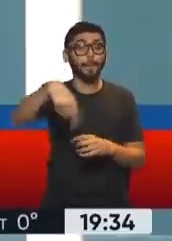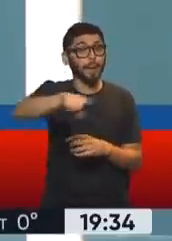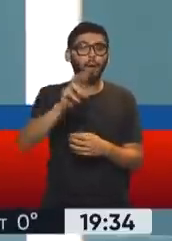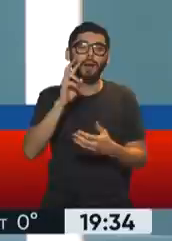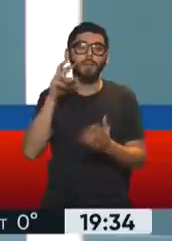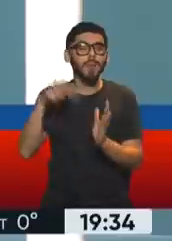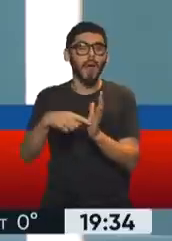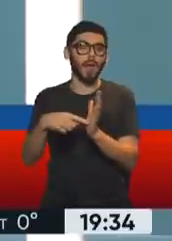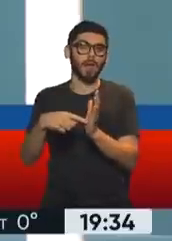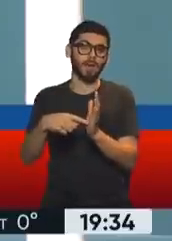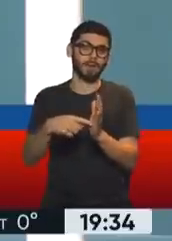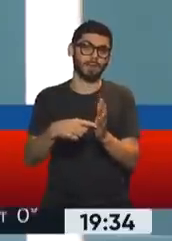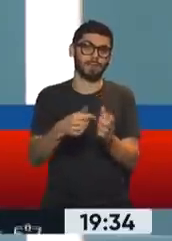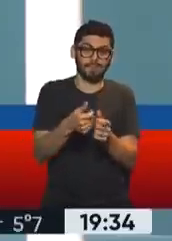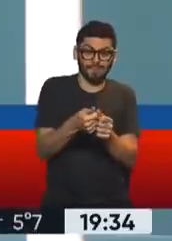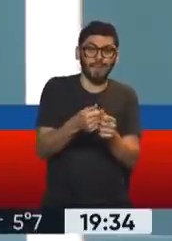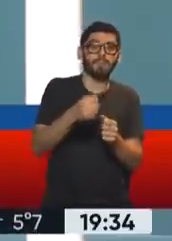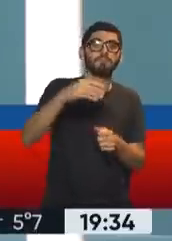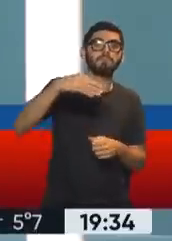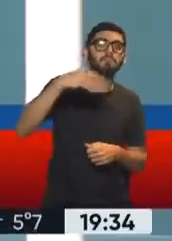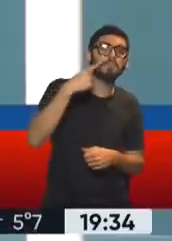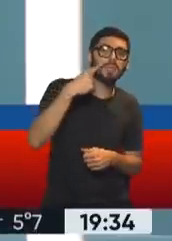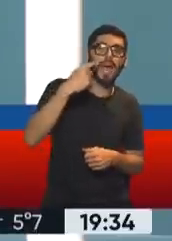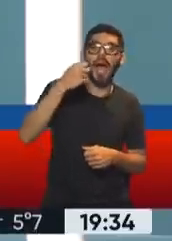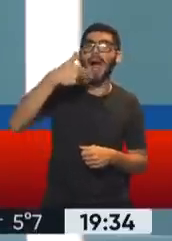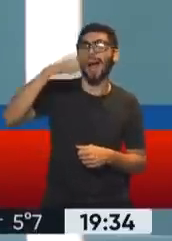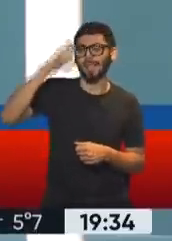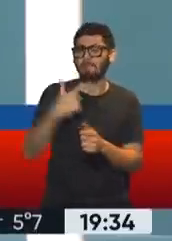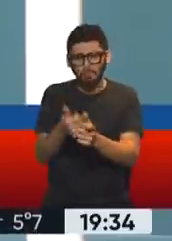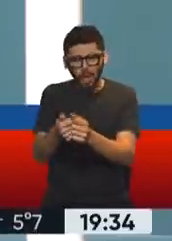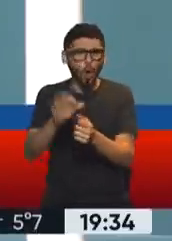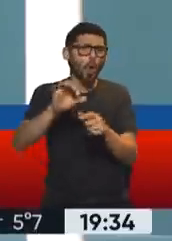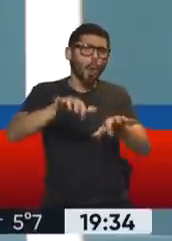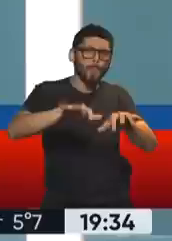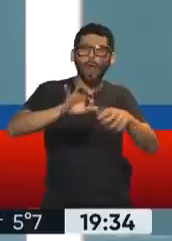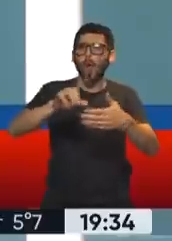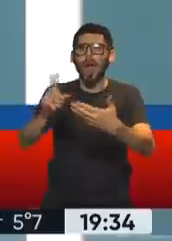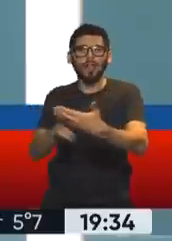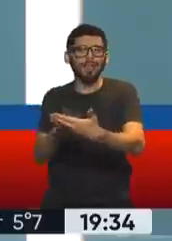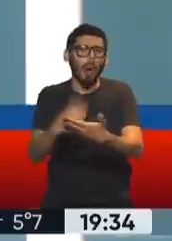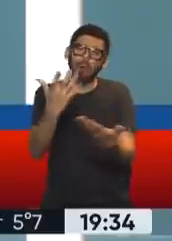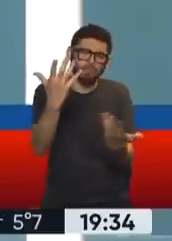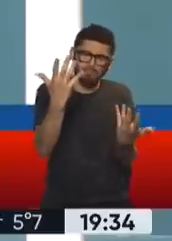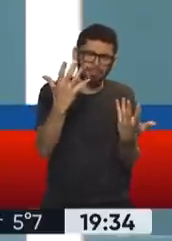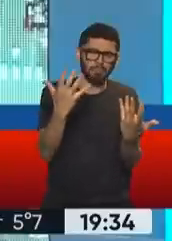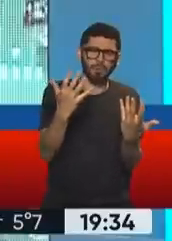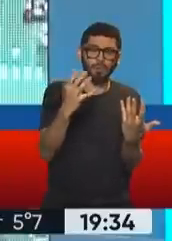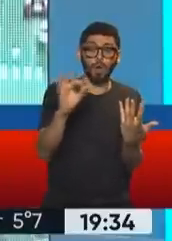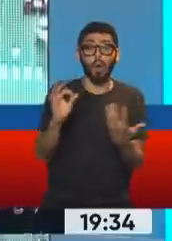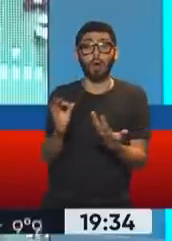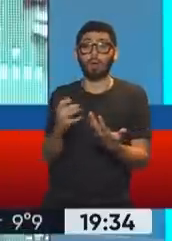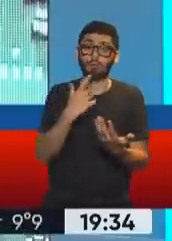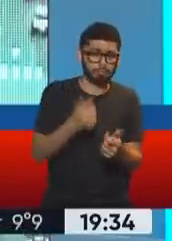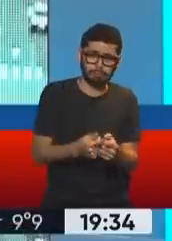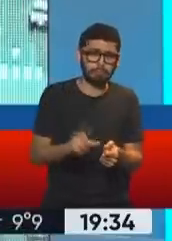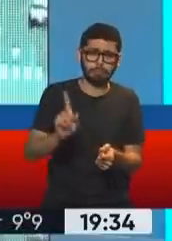nuestro miancés, en nuestra base de datos, que cada uno la puede ver con el teléfono, computadora, tablet, con cualquiera de O pedir ayuda, si no